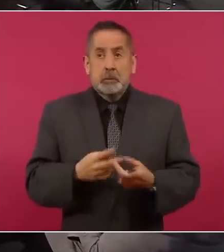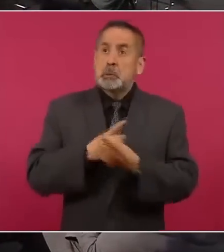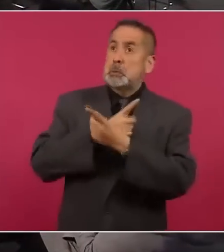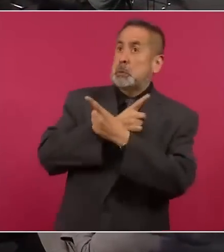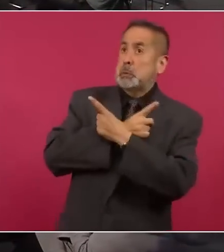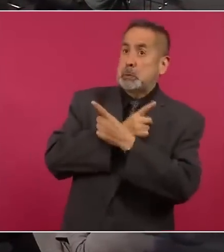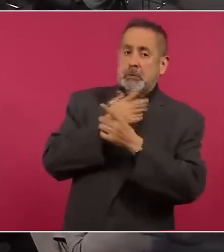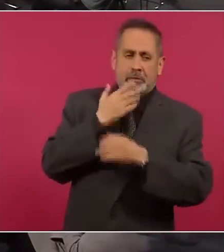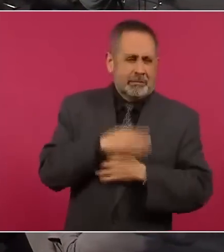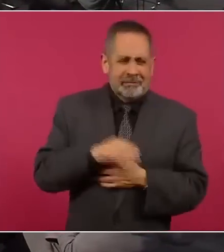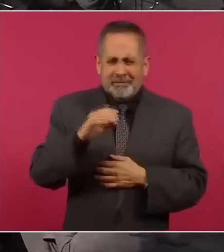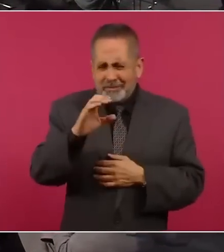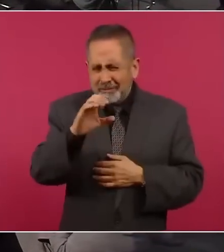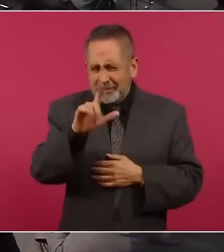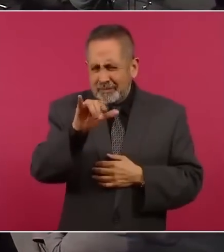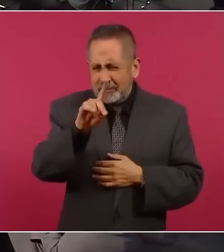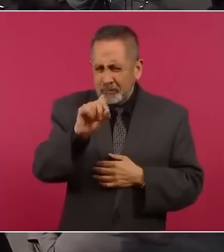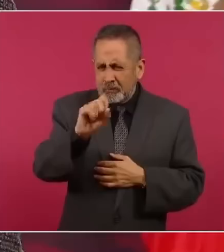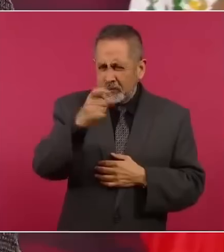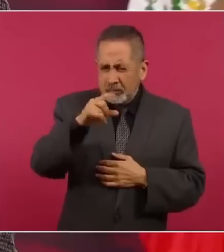tiene Claudio Eques González?